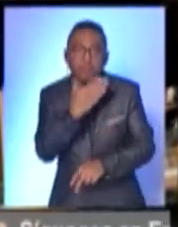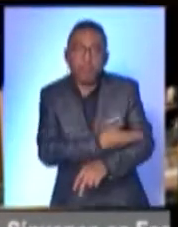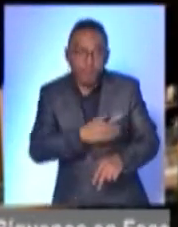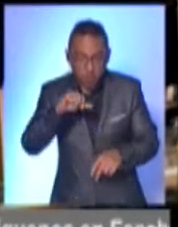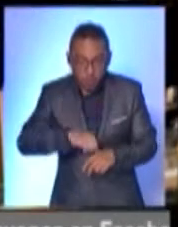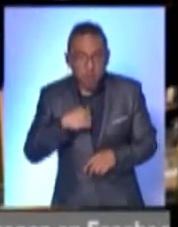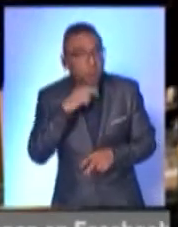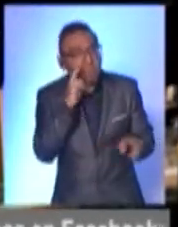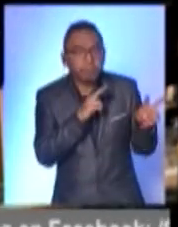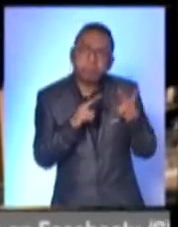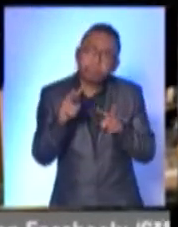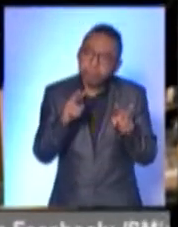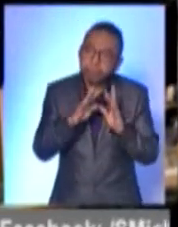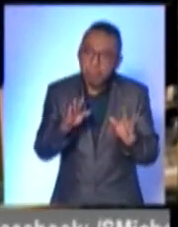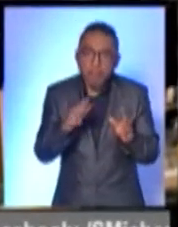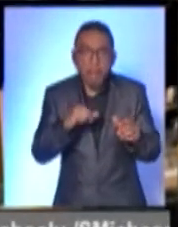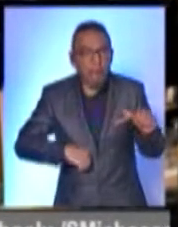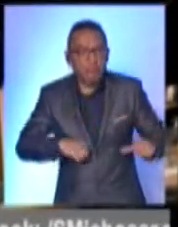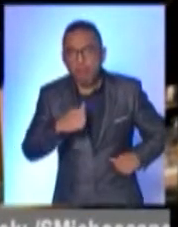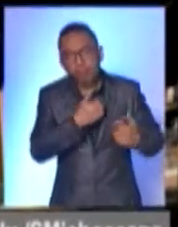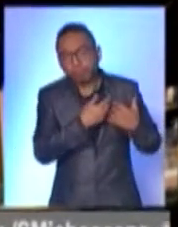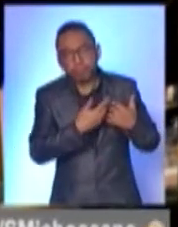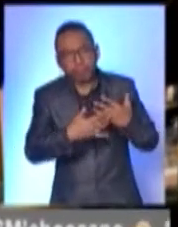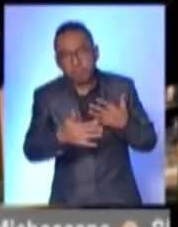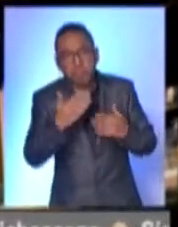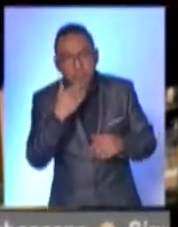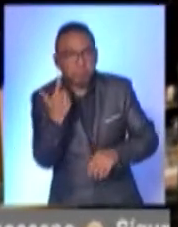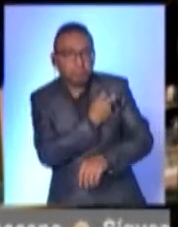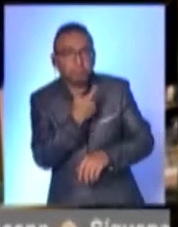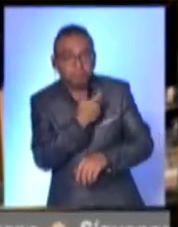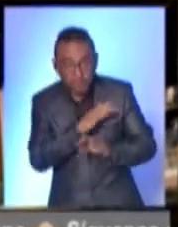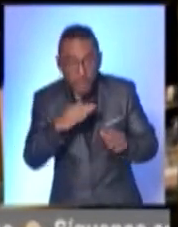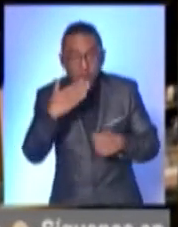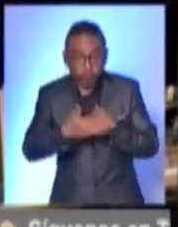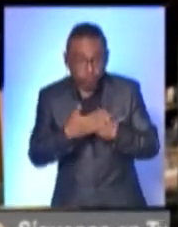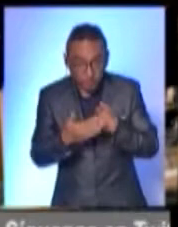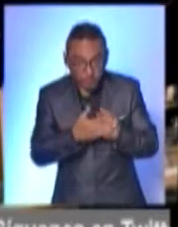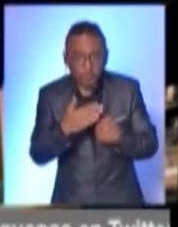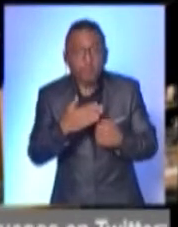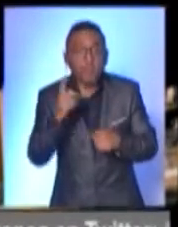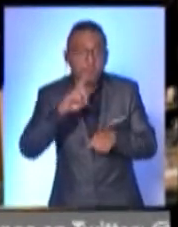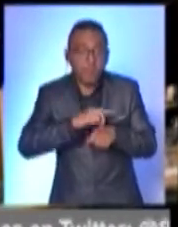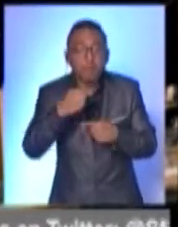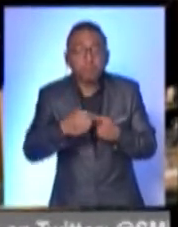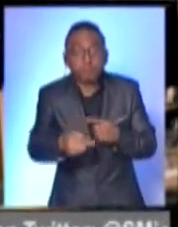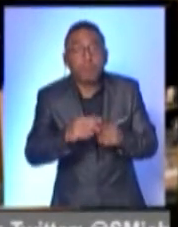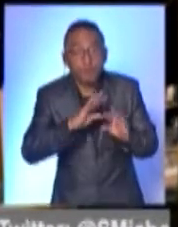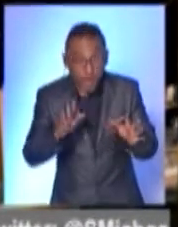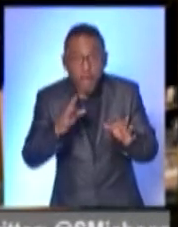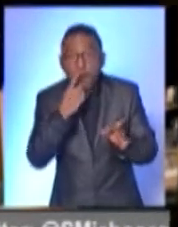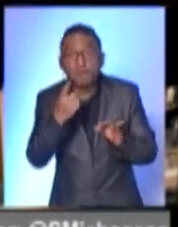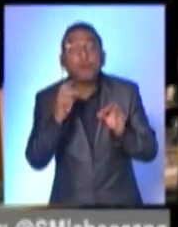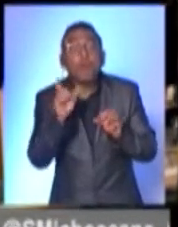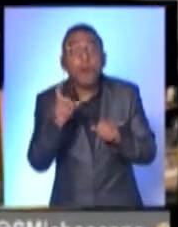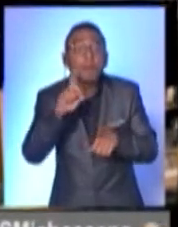pudimos apreciar el desarrollo de las actividades y pues bueno, se espera que durante las próximas días, las próximas horas y días, se esté confirmando la